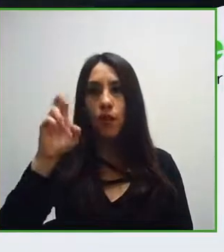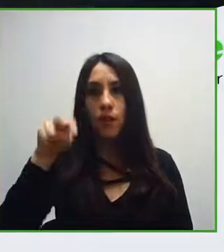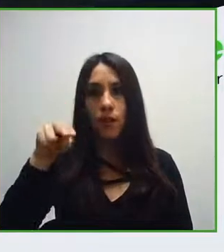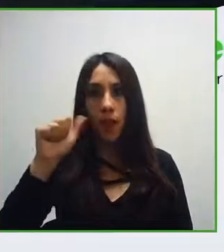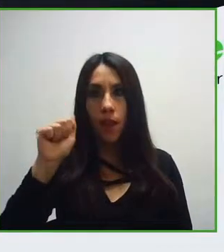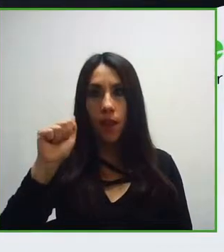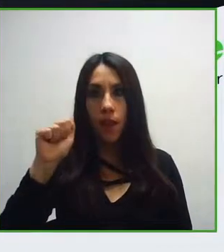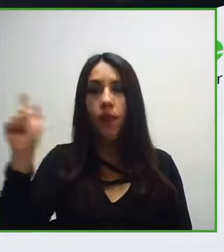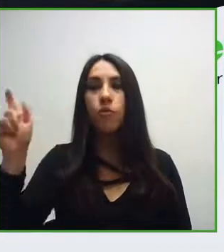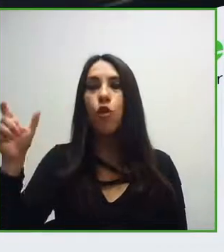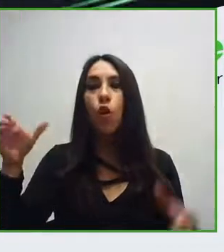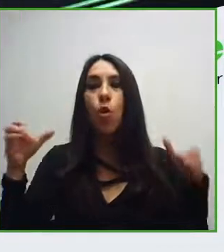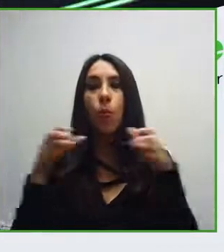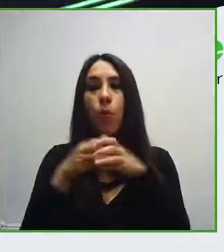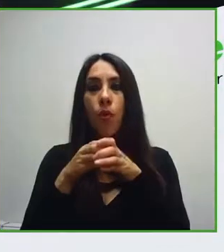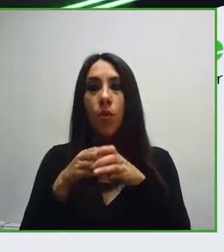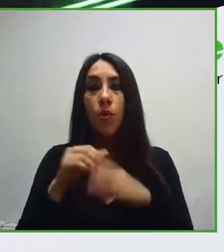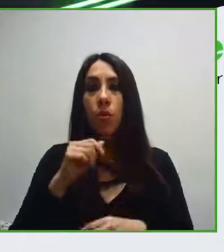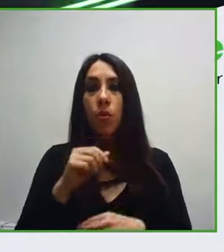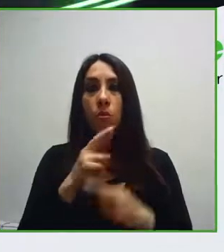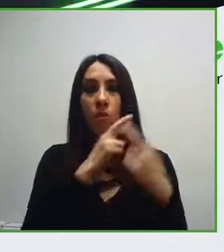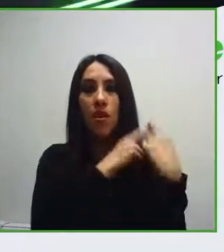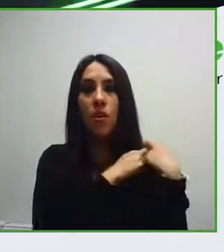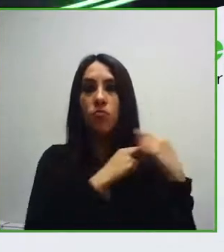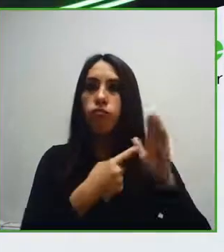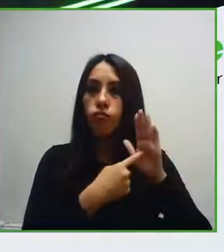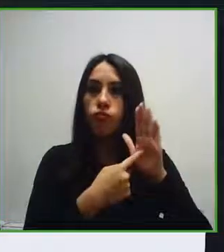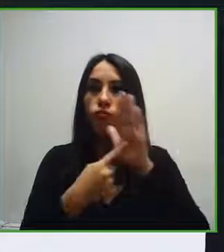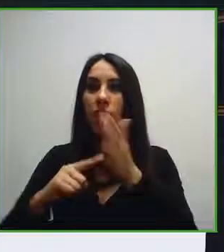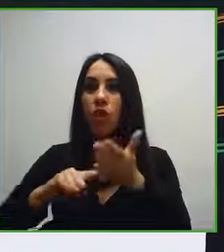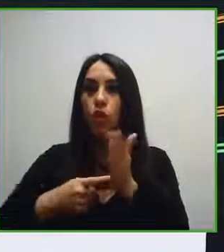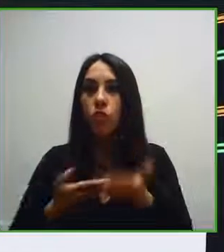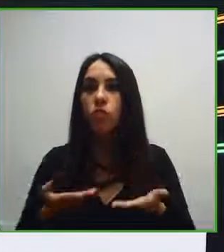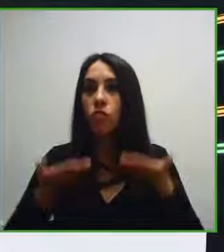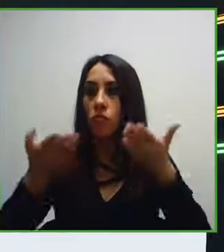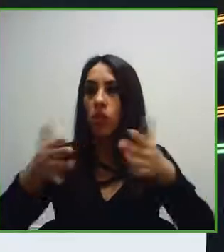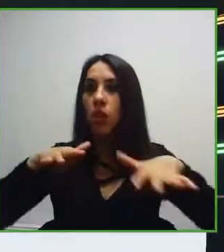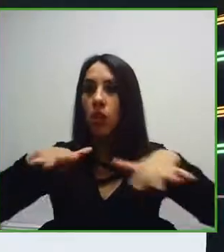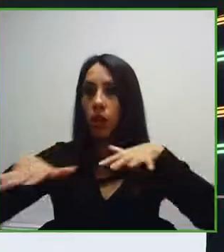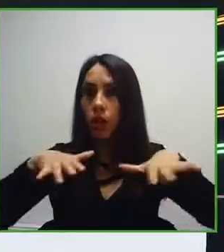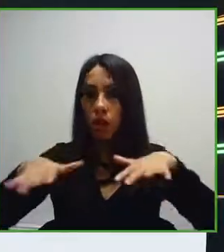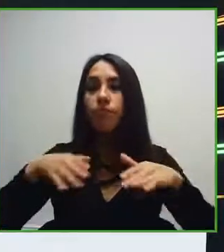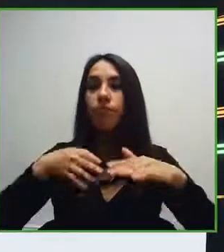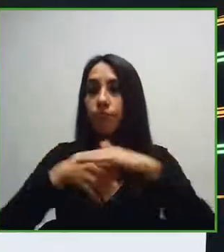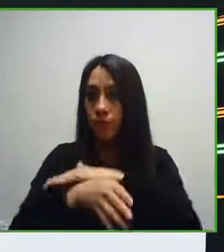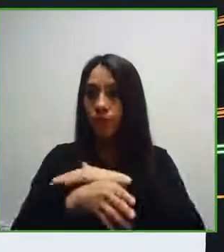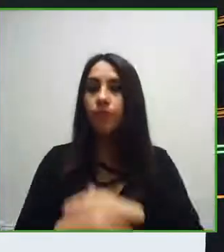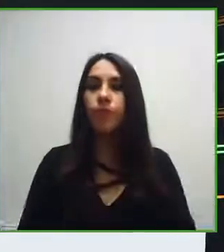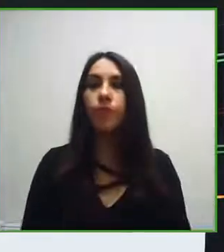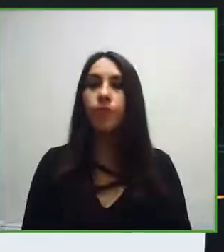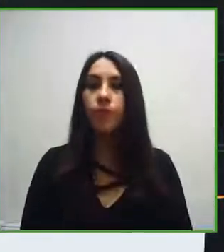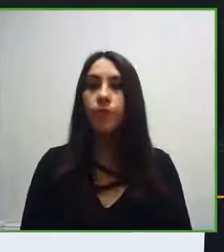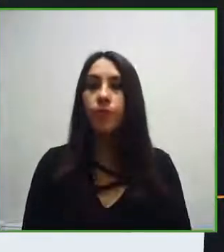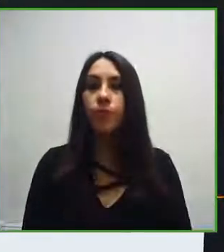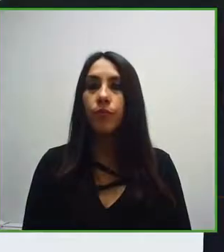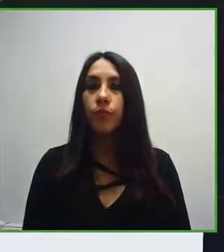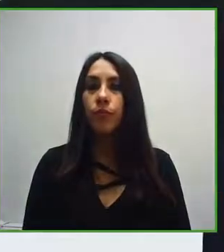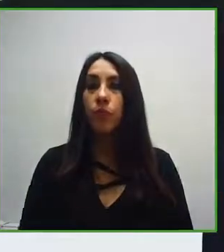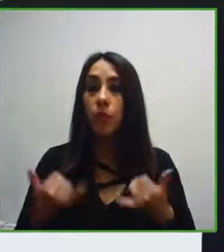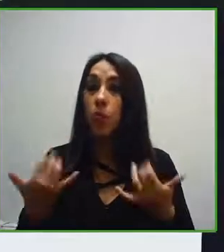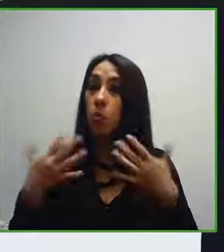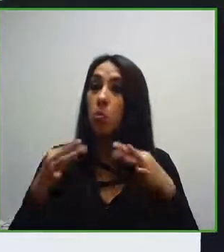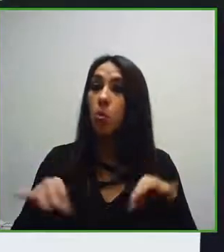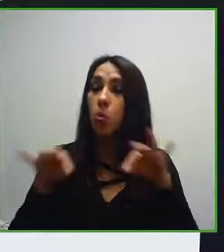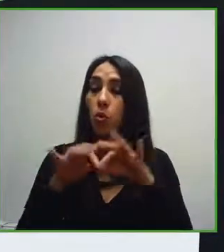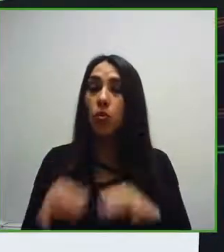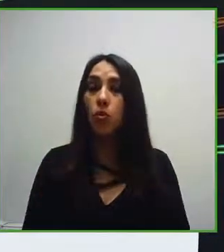Tecnología al servicio de la accesibilidad. Dada la importancia fundamental de la tecnología como herramienta para